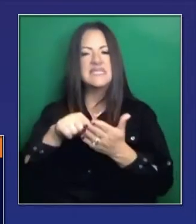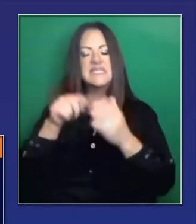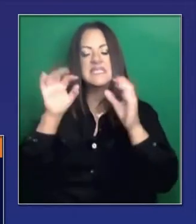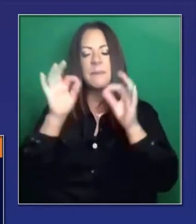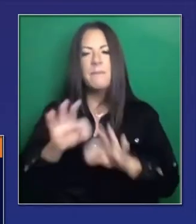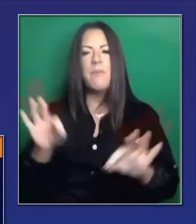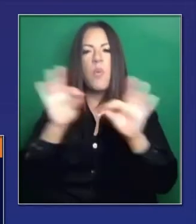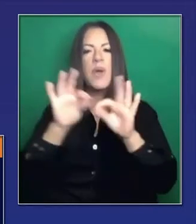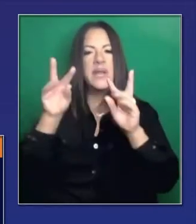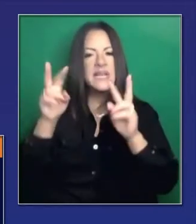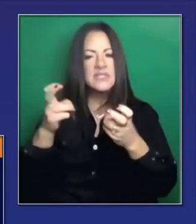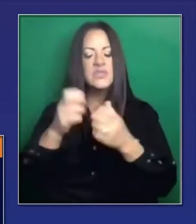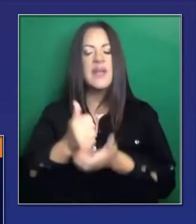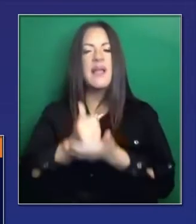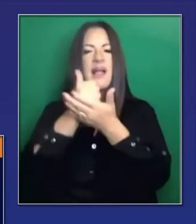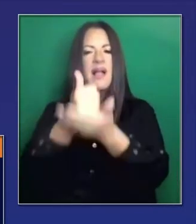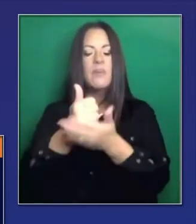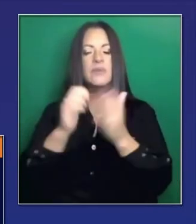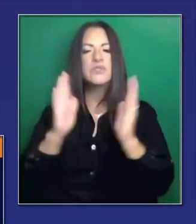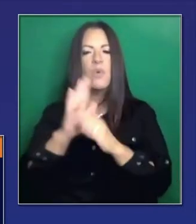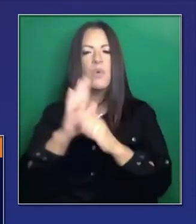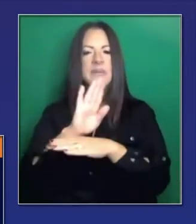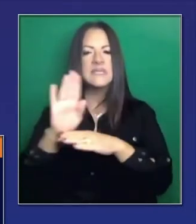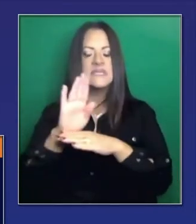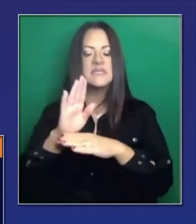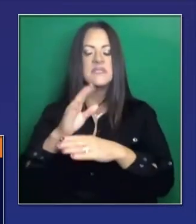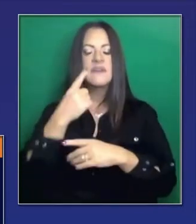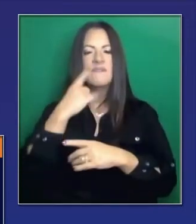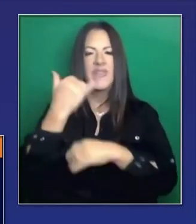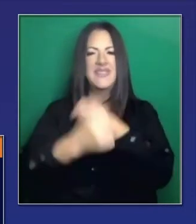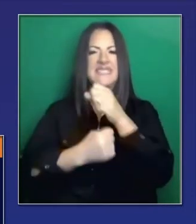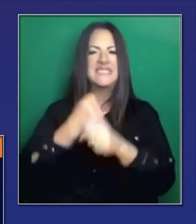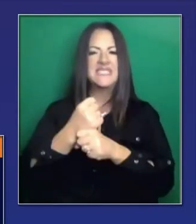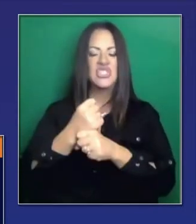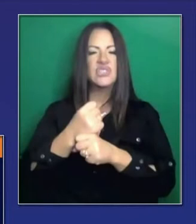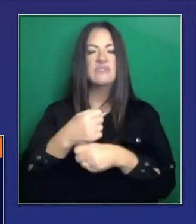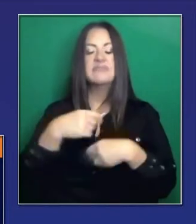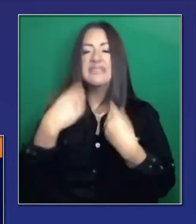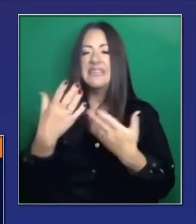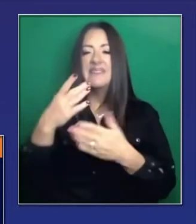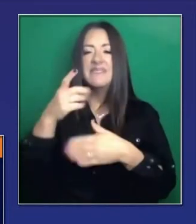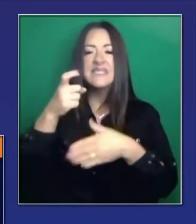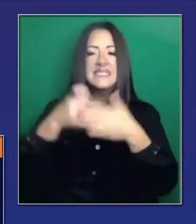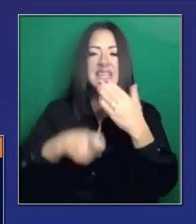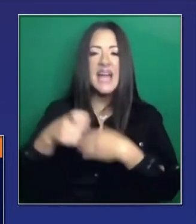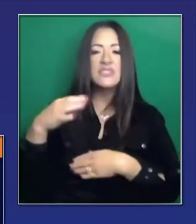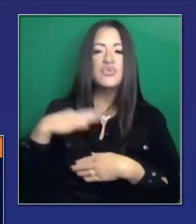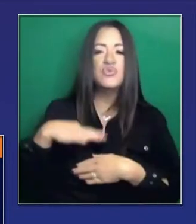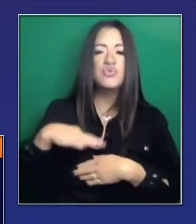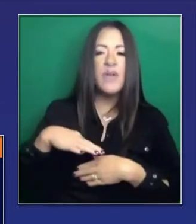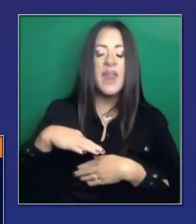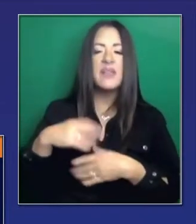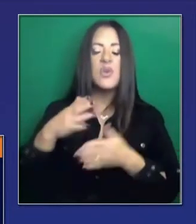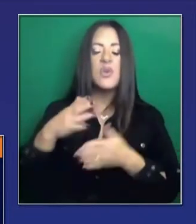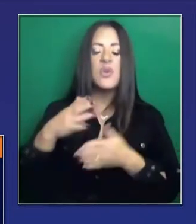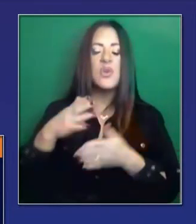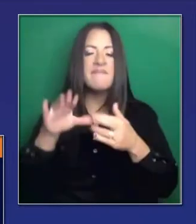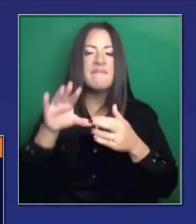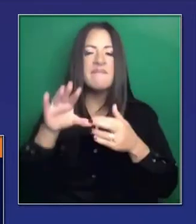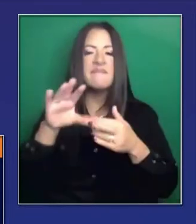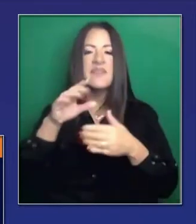Esto además de lo que ya se dio en el año fiscal para pequeños negocios, créditos tributarios y perdonando esas tarifas respecto